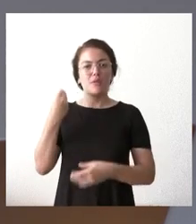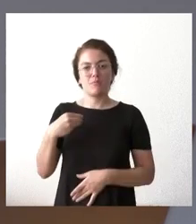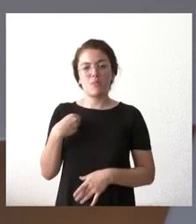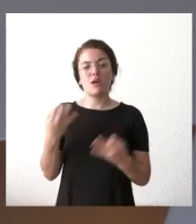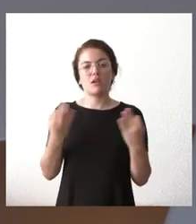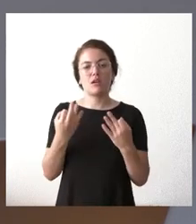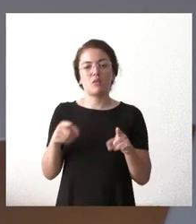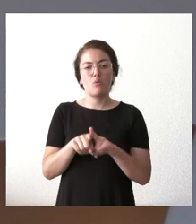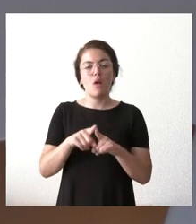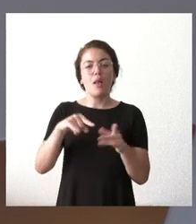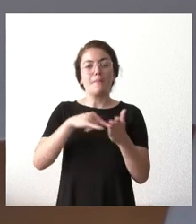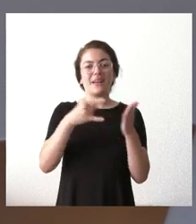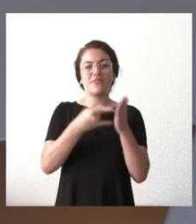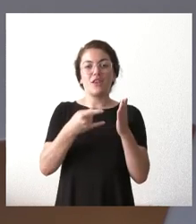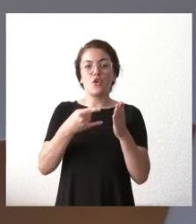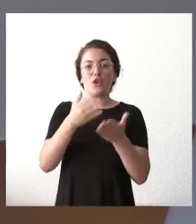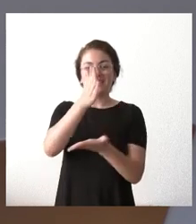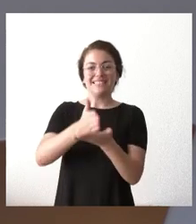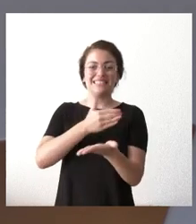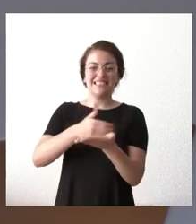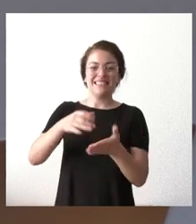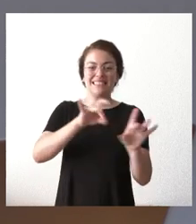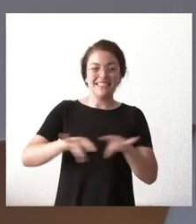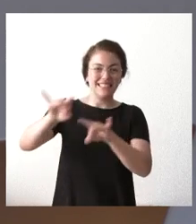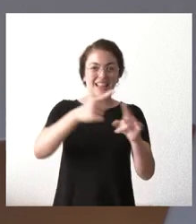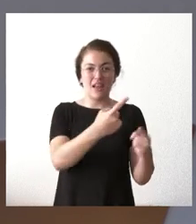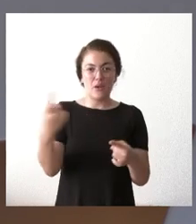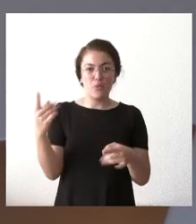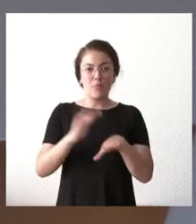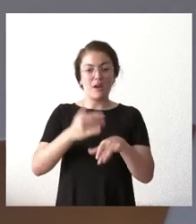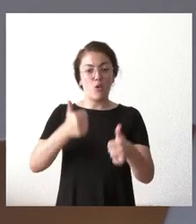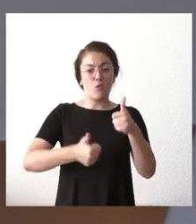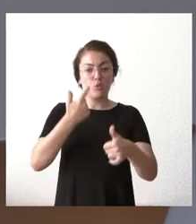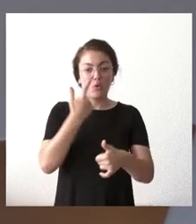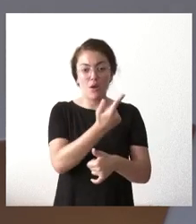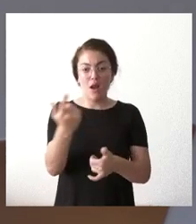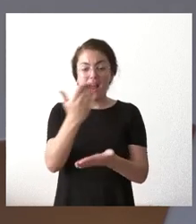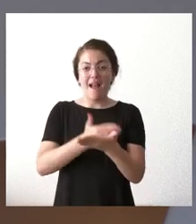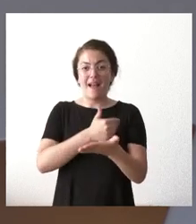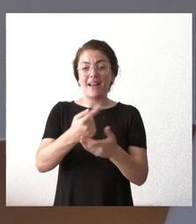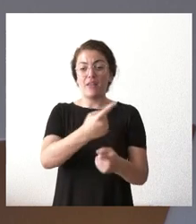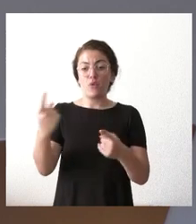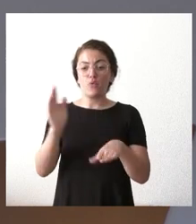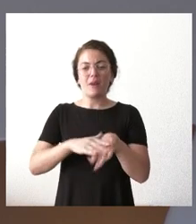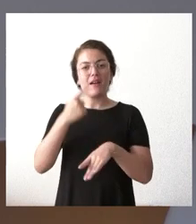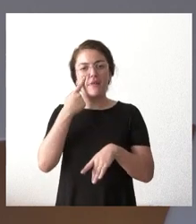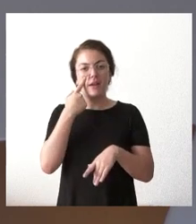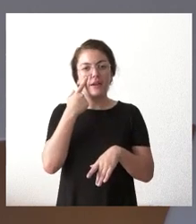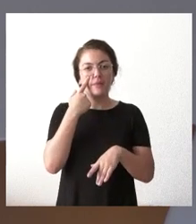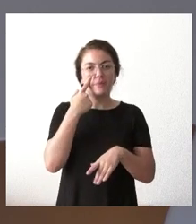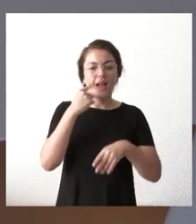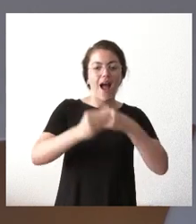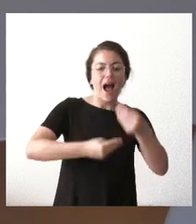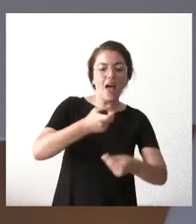hecho que es una planificación territorial adecuada en concurso con las comunidades autónomas para determinar dónde tienen instalarse cómo y con qué